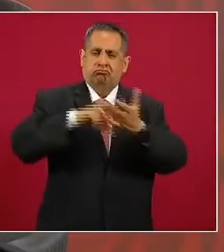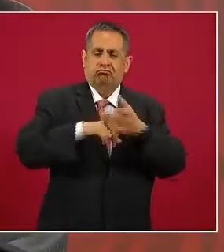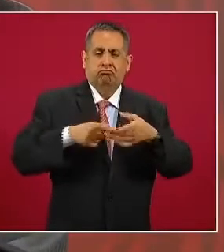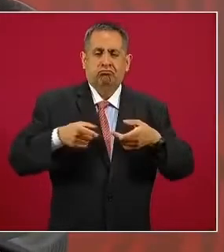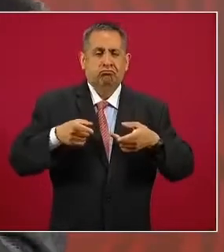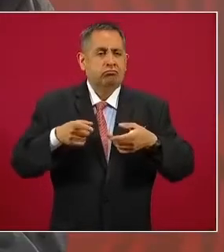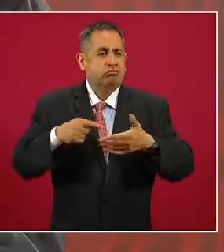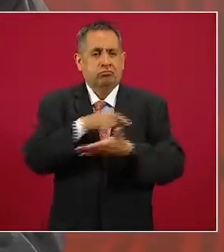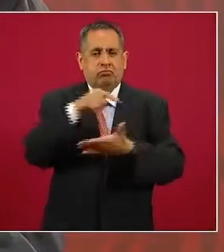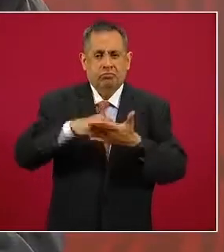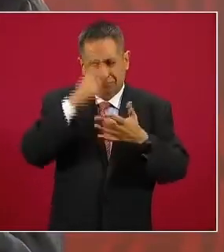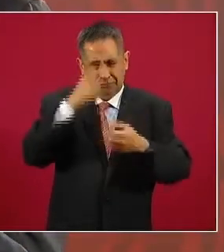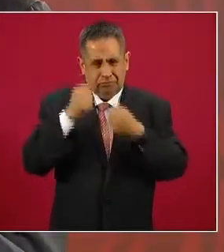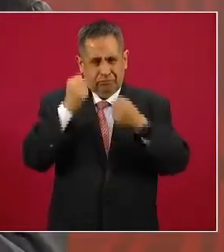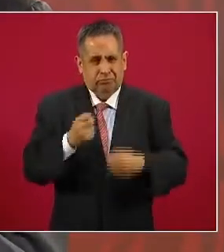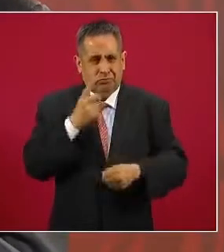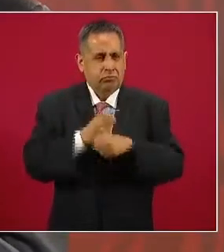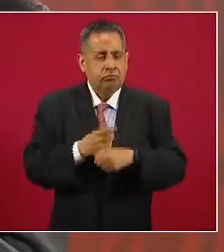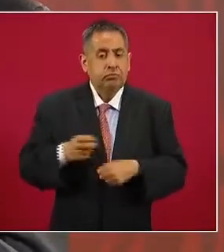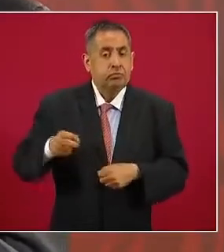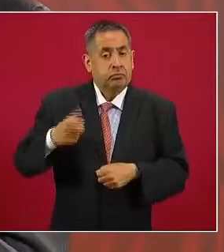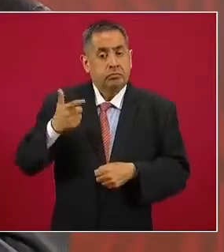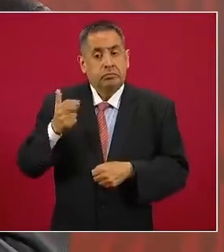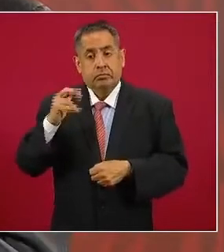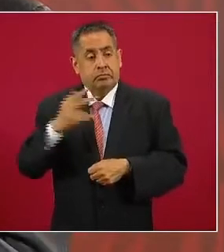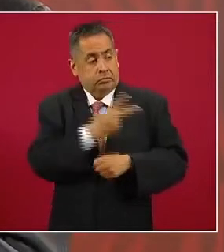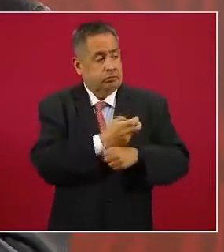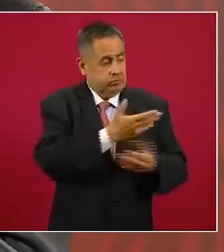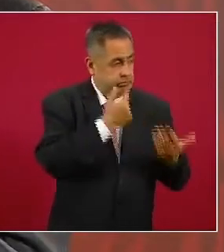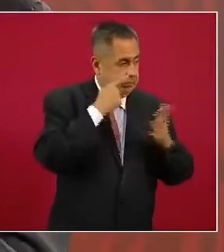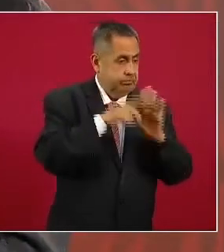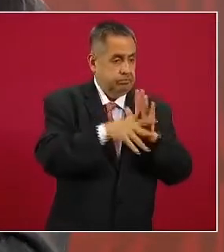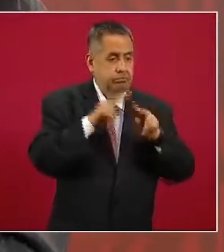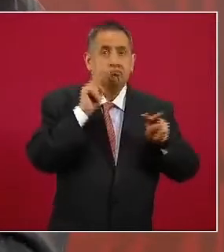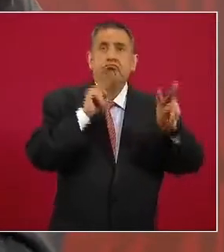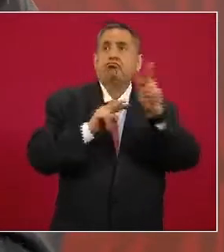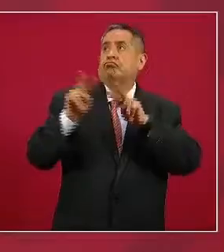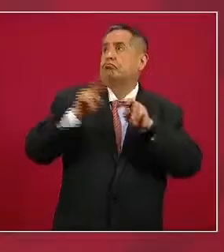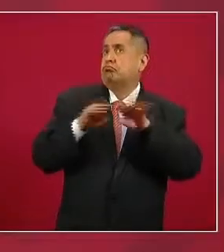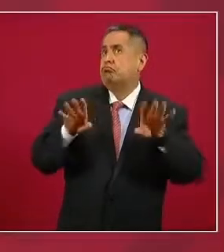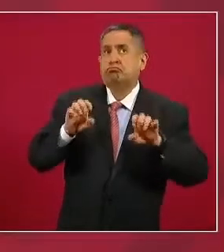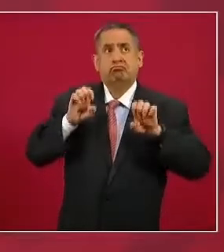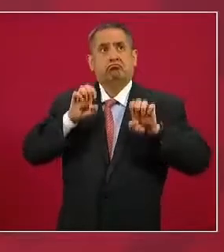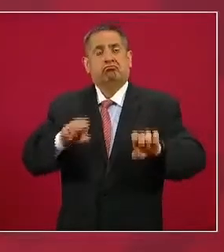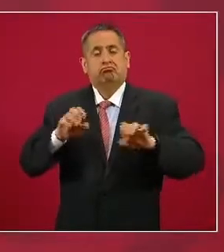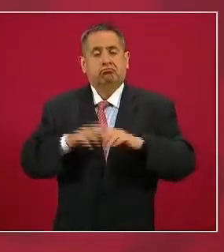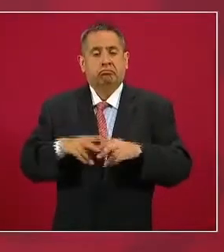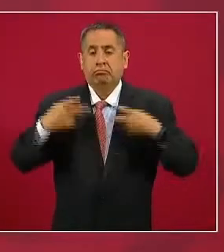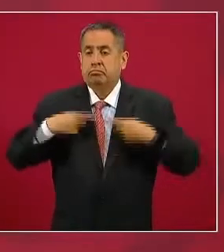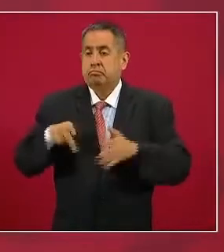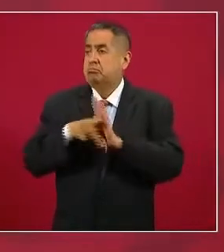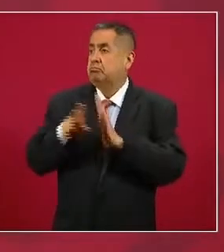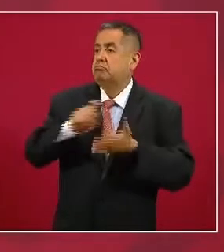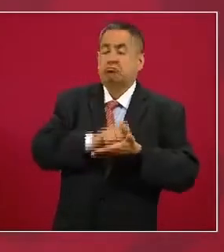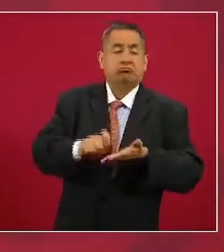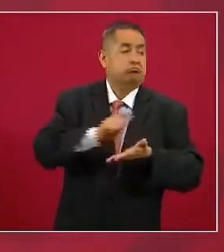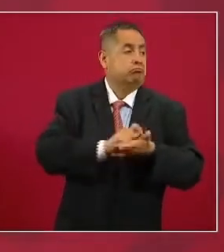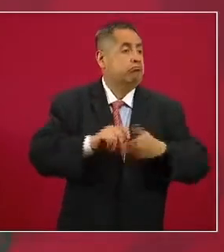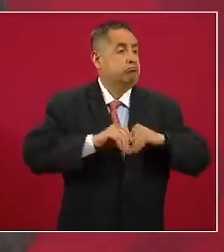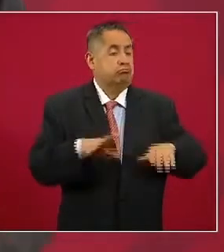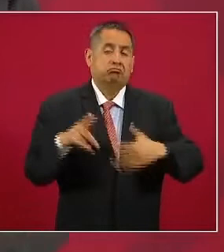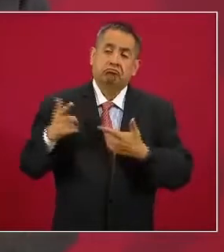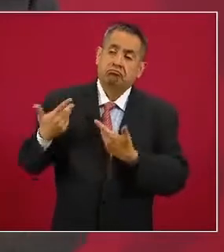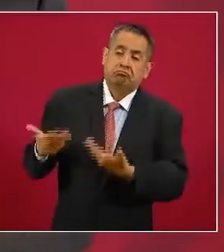y llevaba a los periodistas y salían los periodistas a